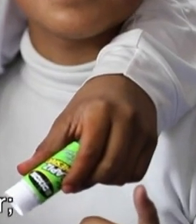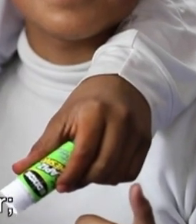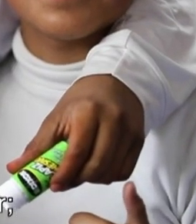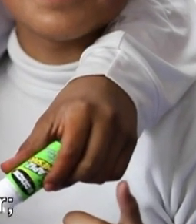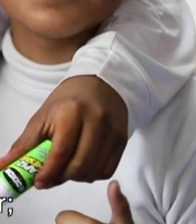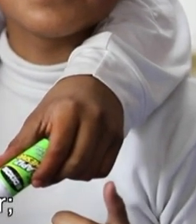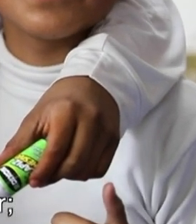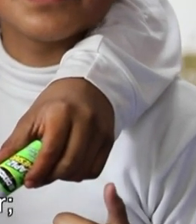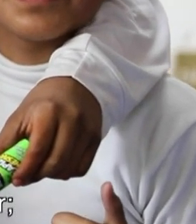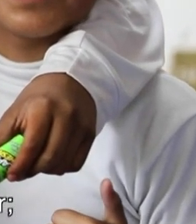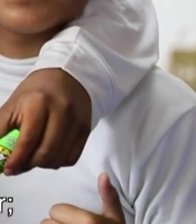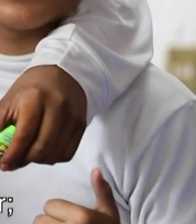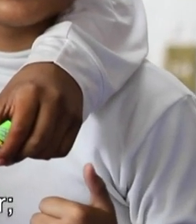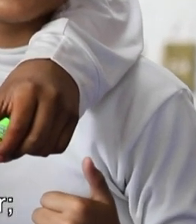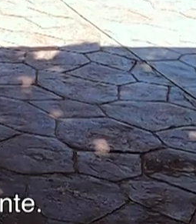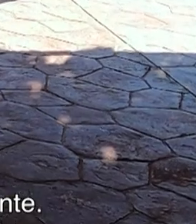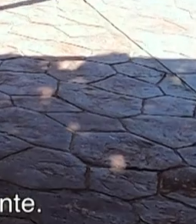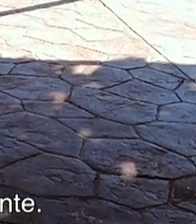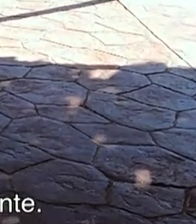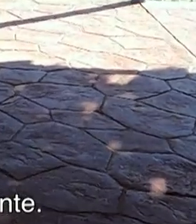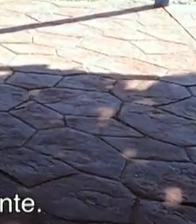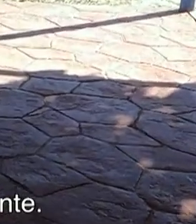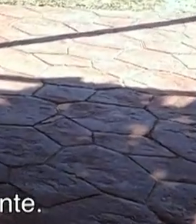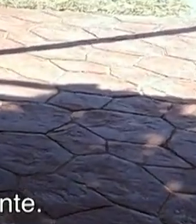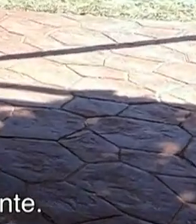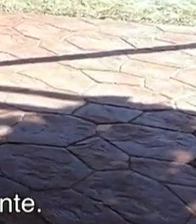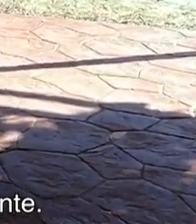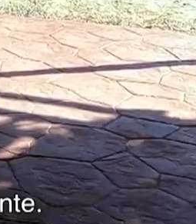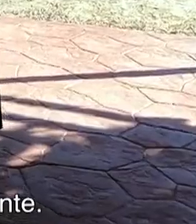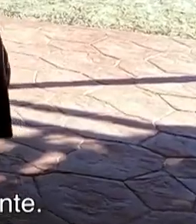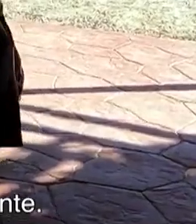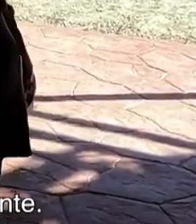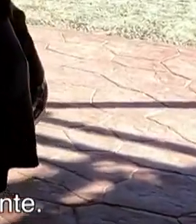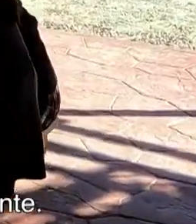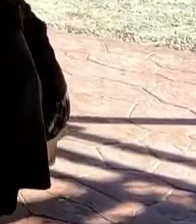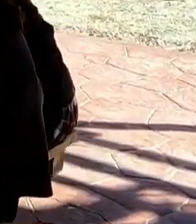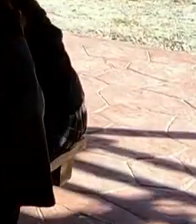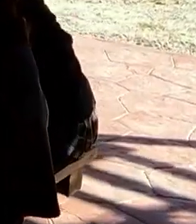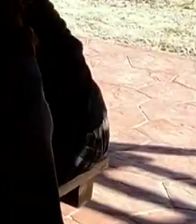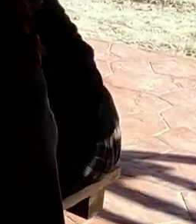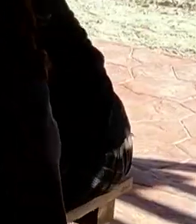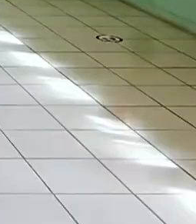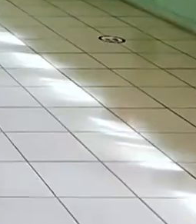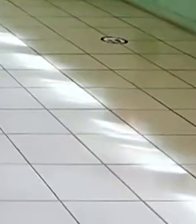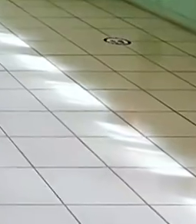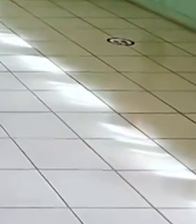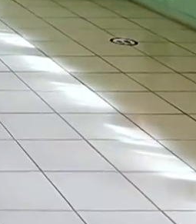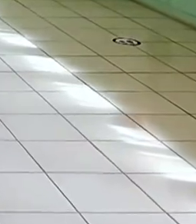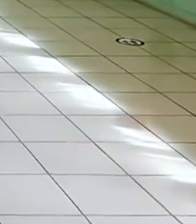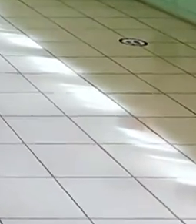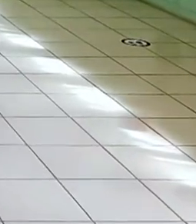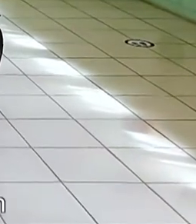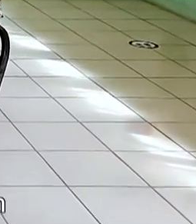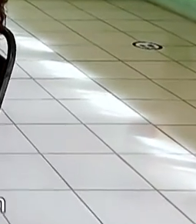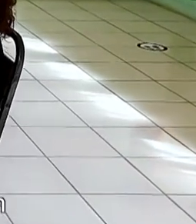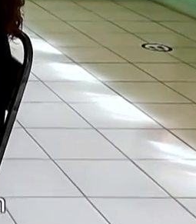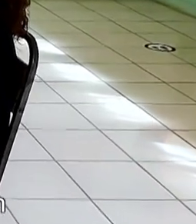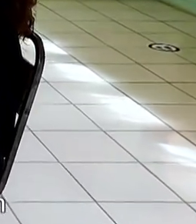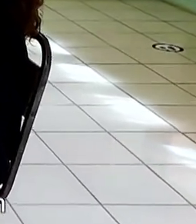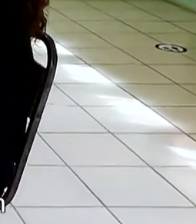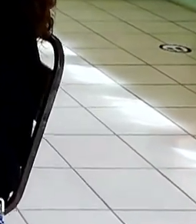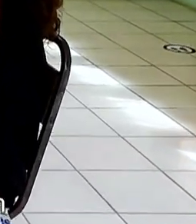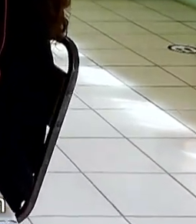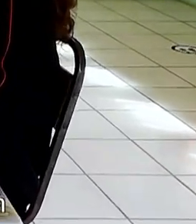permita gozar de salud y bienestar, al mismo tiempo que protege al medio ambiente. Para conseguirlo, el